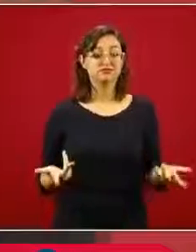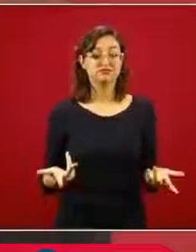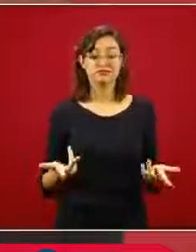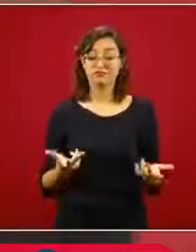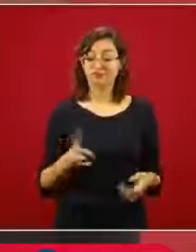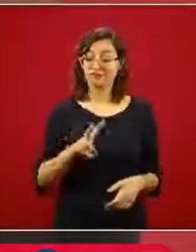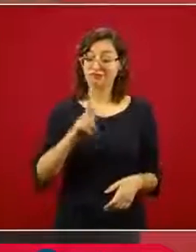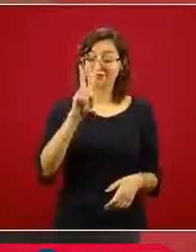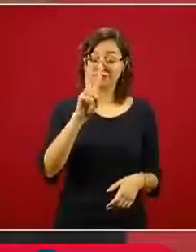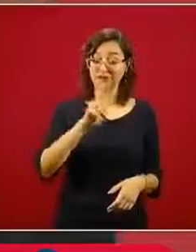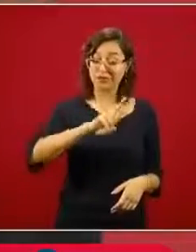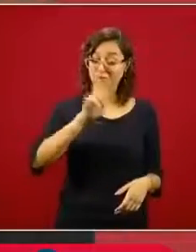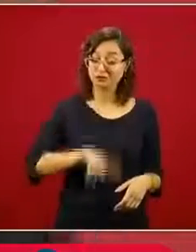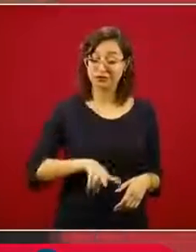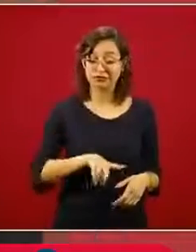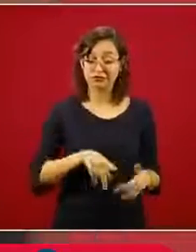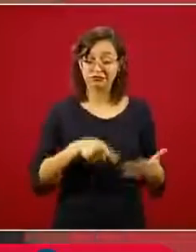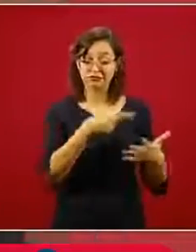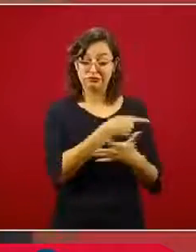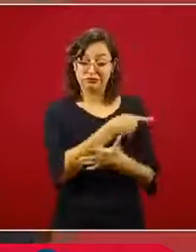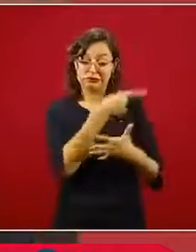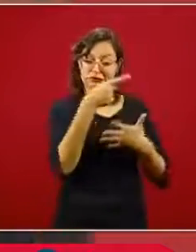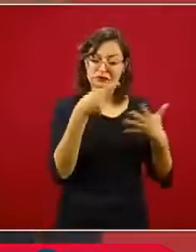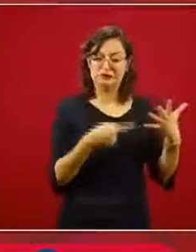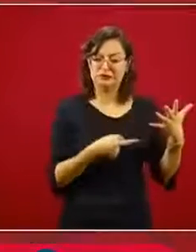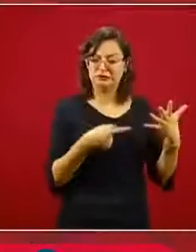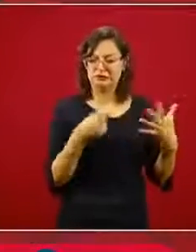para llamarlas de manera suave,